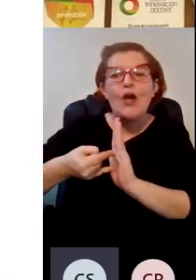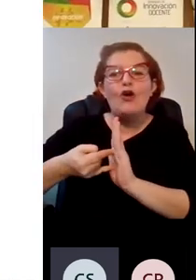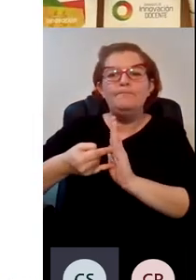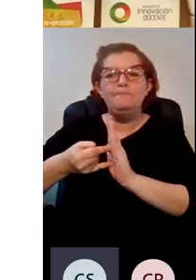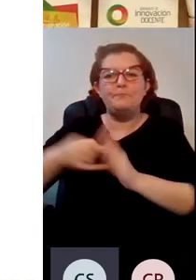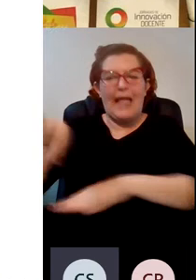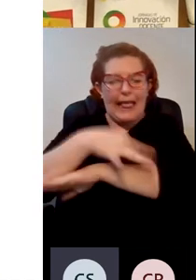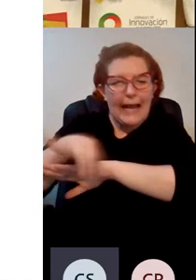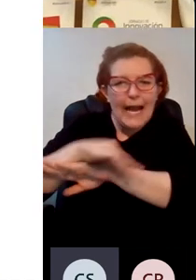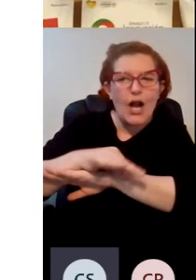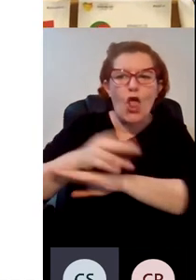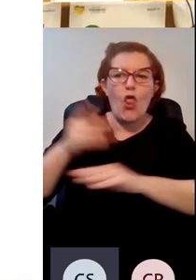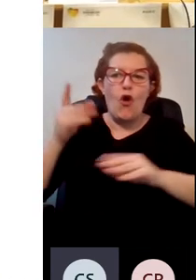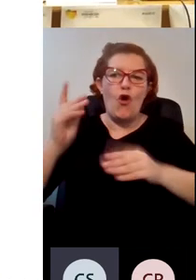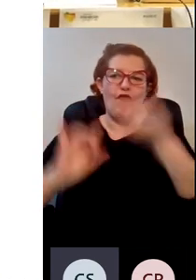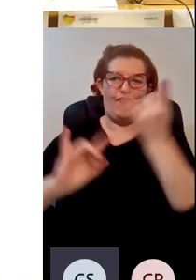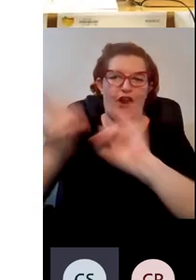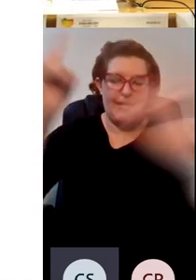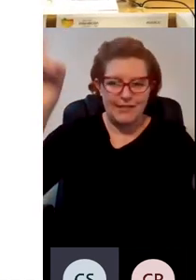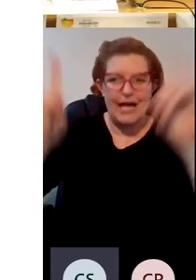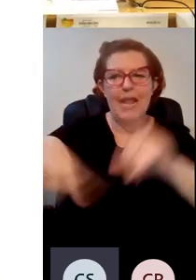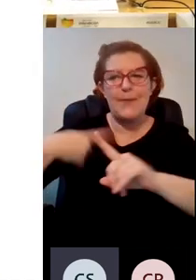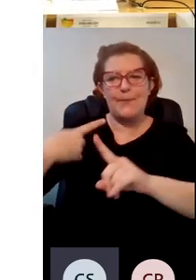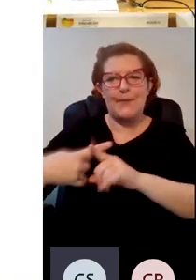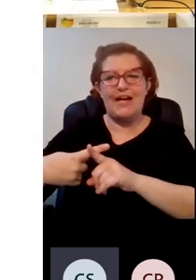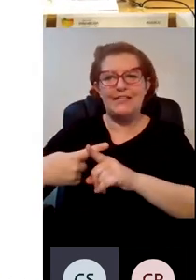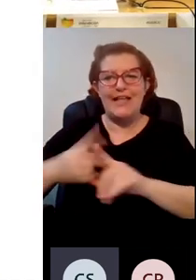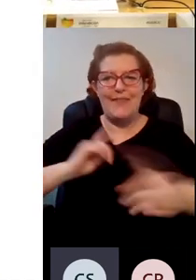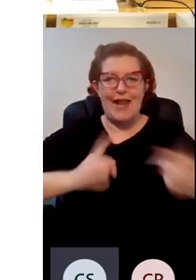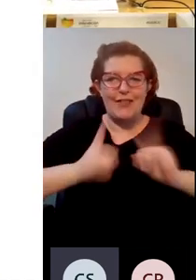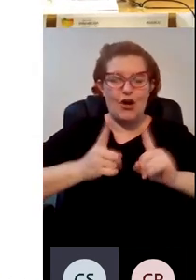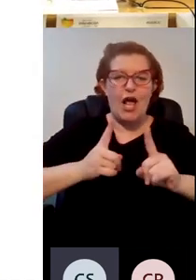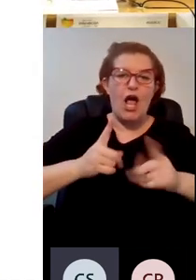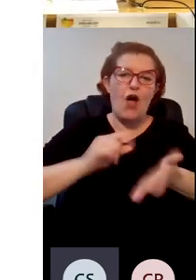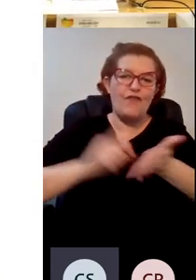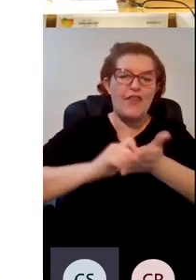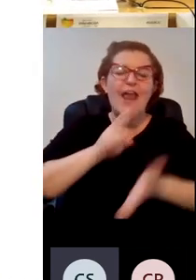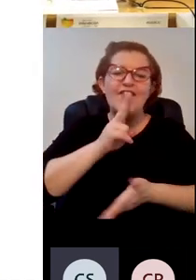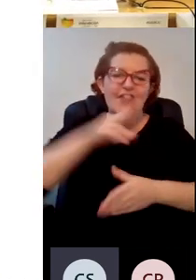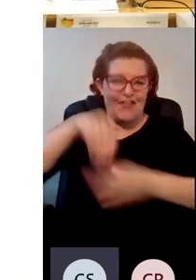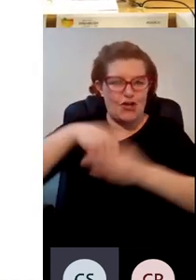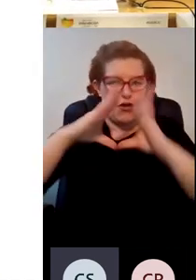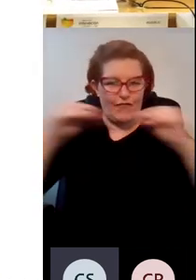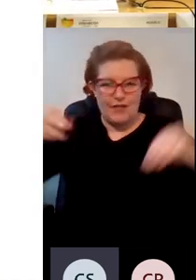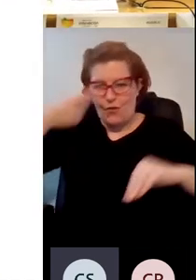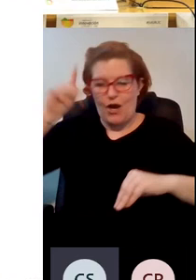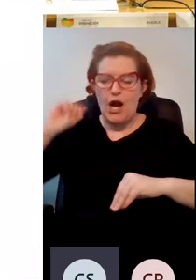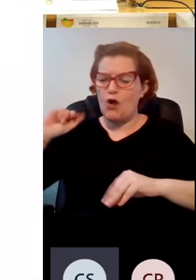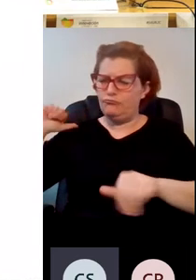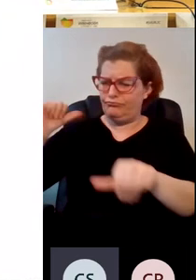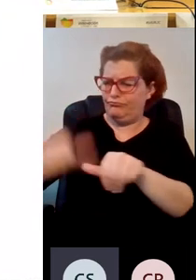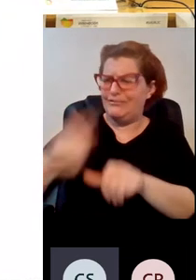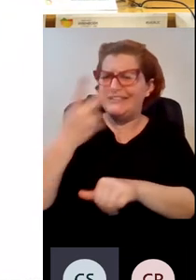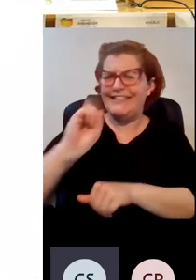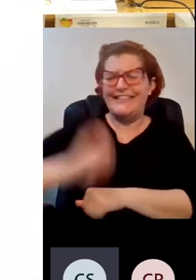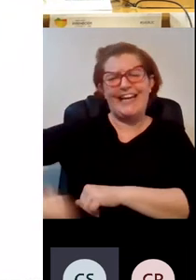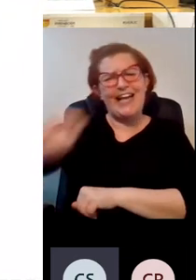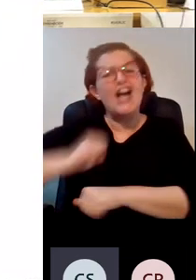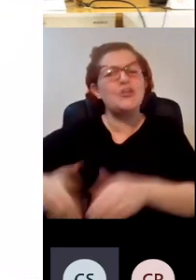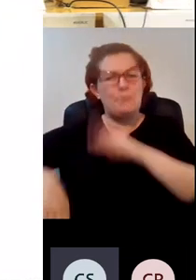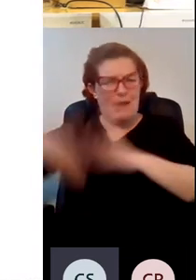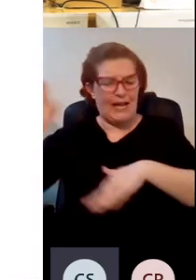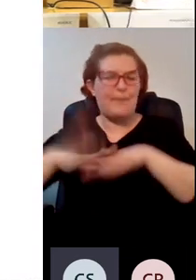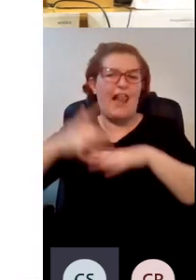por la Universidad Politécnica de Madrid y directora de la oficina verde de la Universidad de Juan Carlos más de 30 años de experiencia actualmente implicada en un